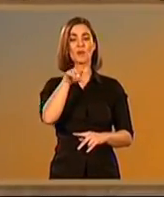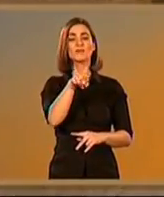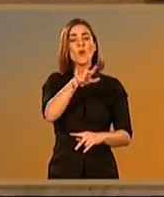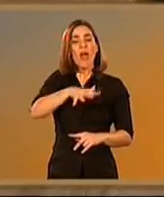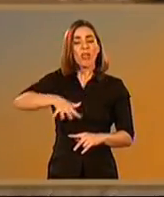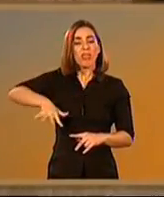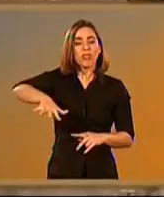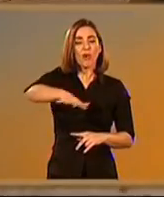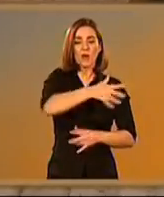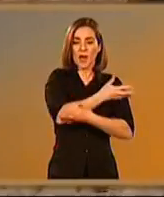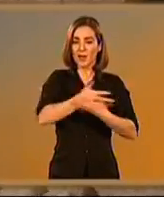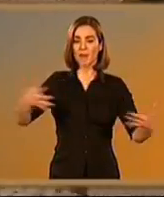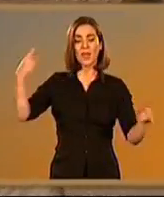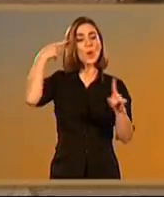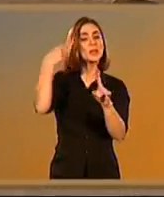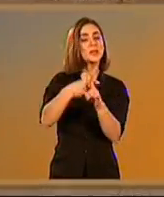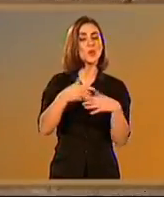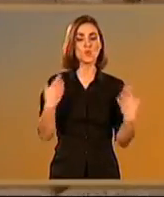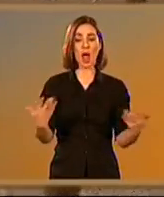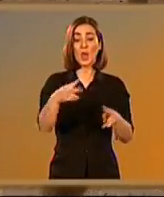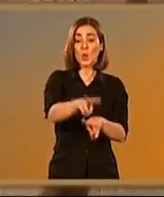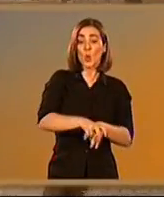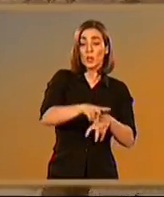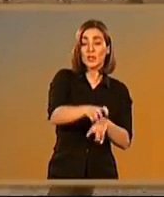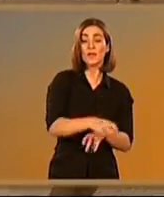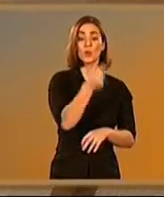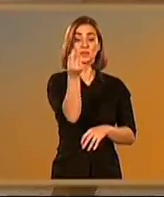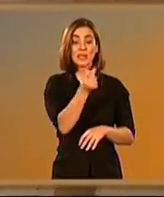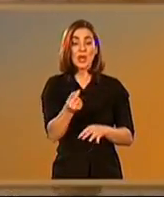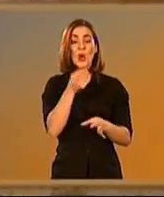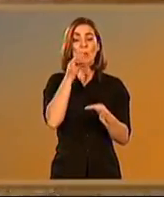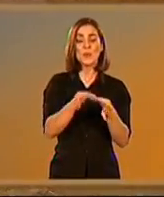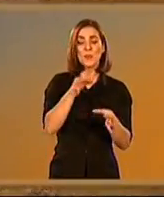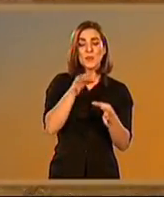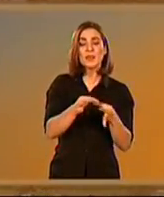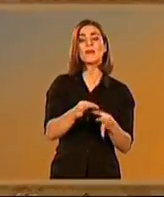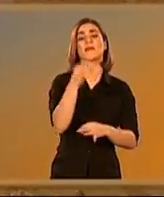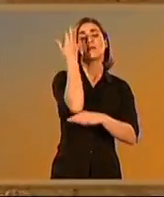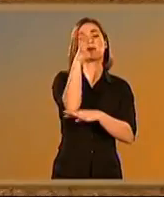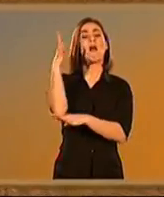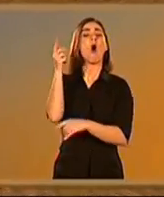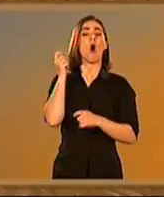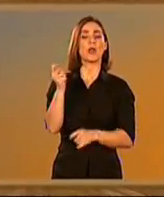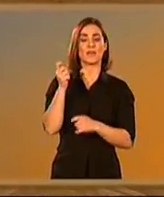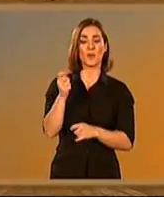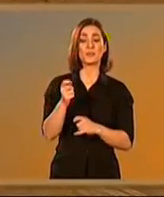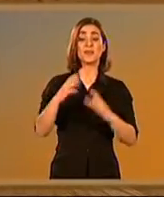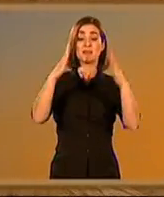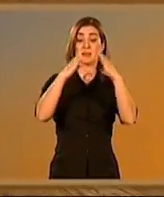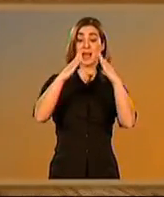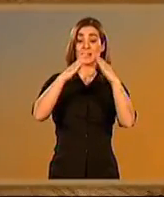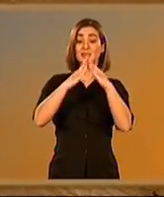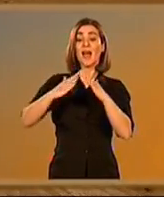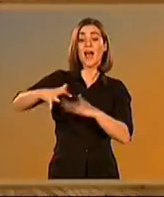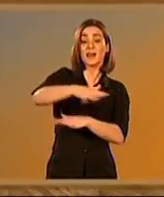y olivo. Estructurada en torno a la villa, se reproducía el ambiente de cualquier casa acomodada de Roma, no solamente en el